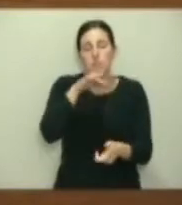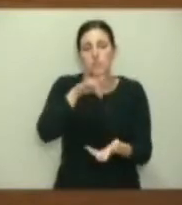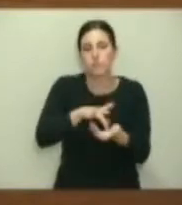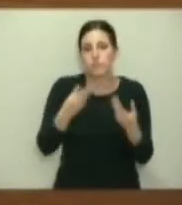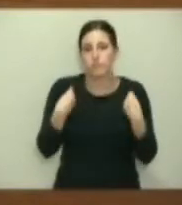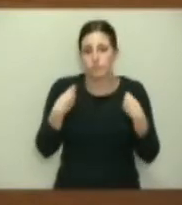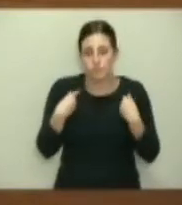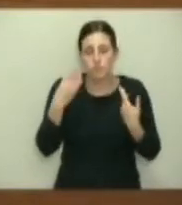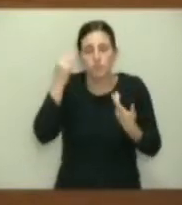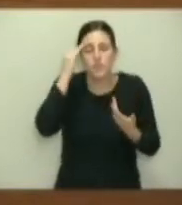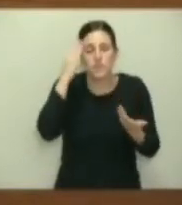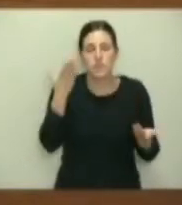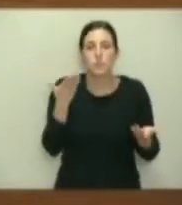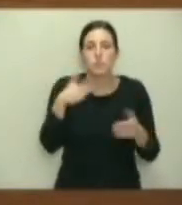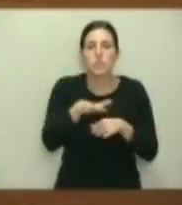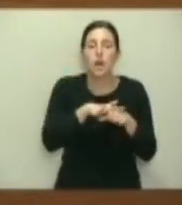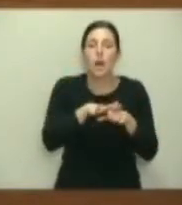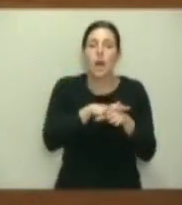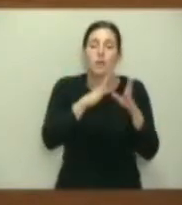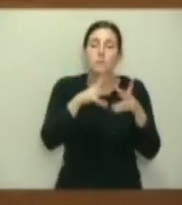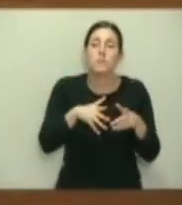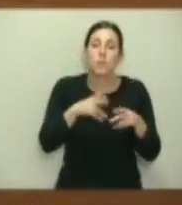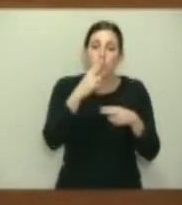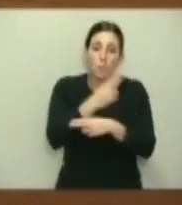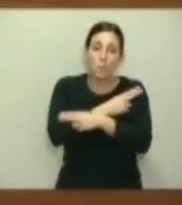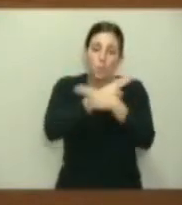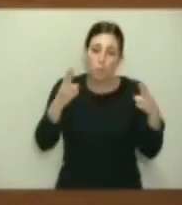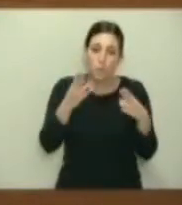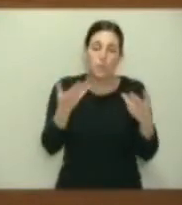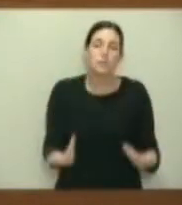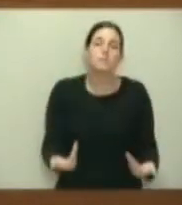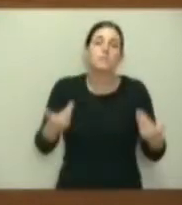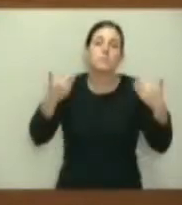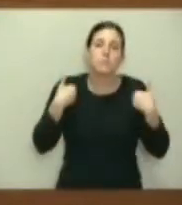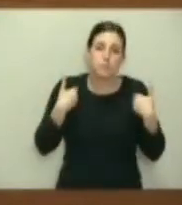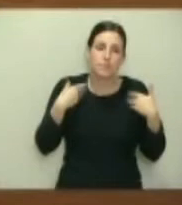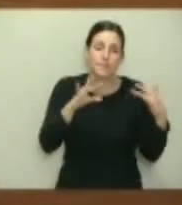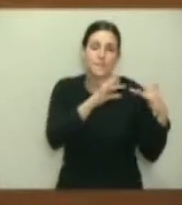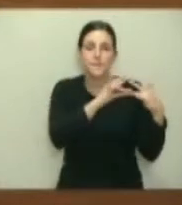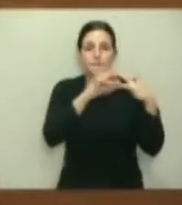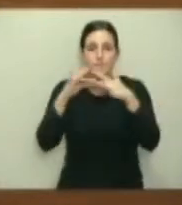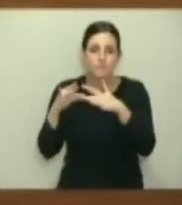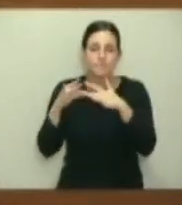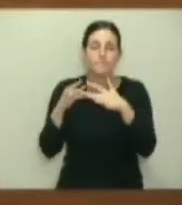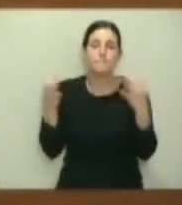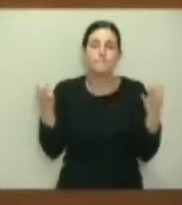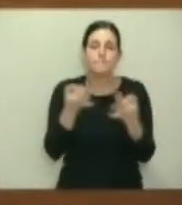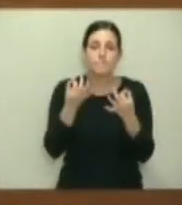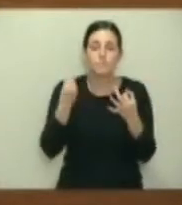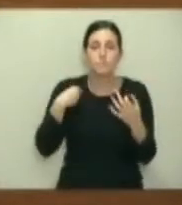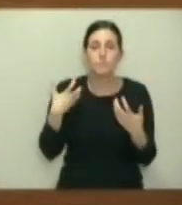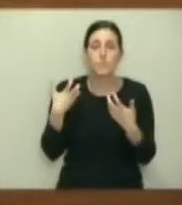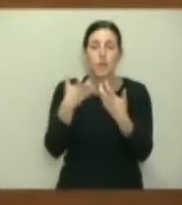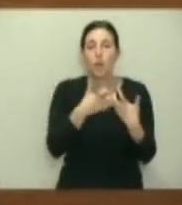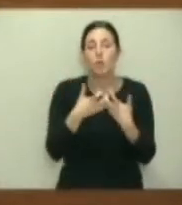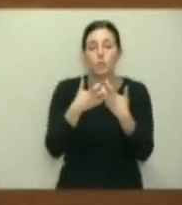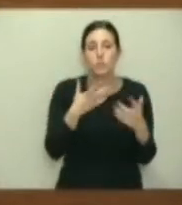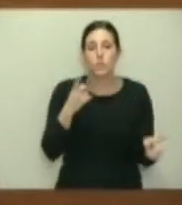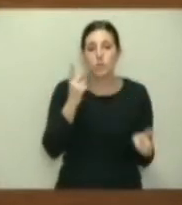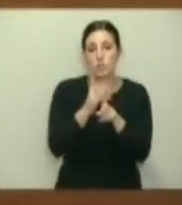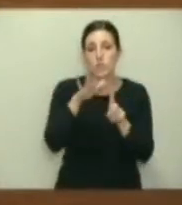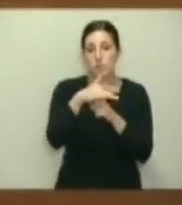creemos que es la Administración pública a quien le corresponde liderar la lucha contra esas situaciones.